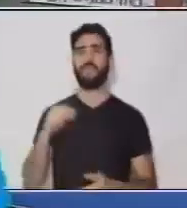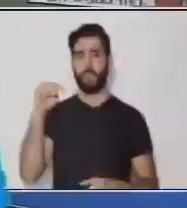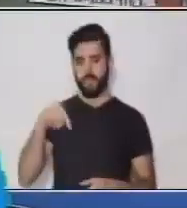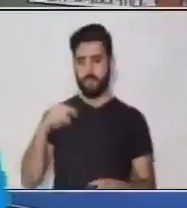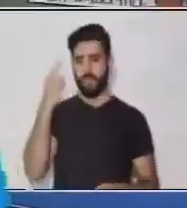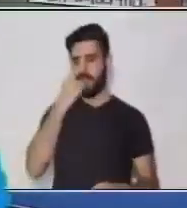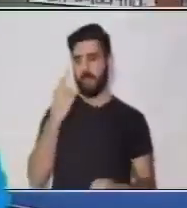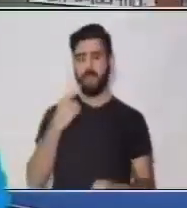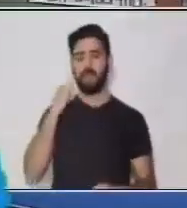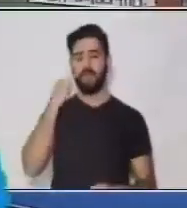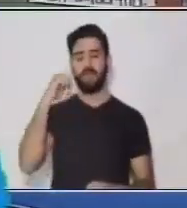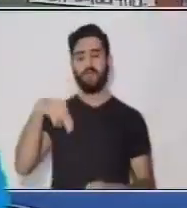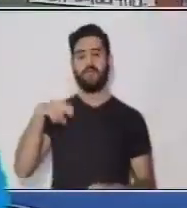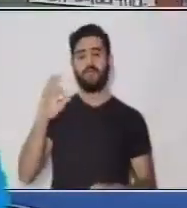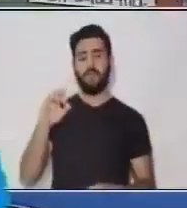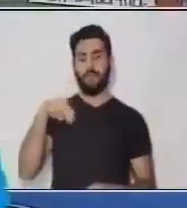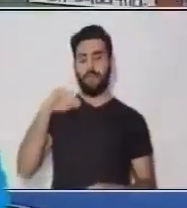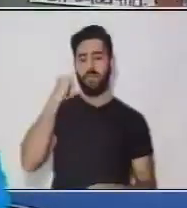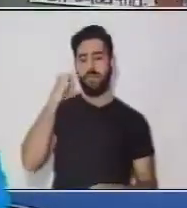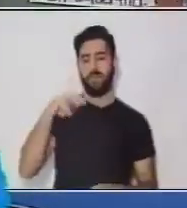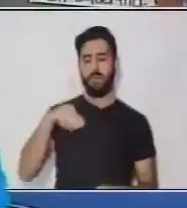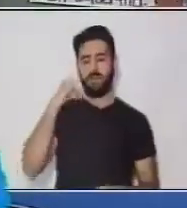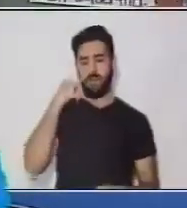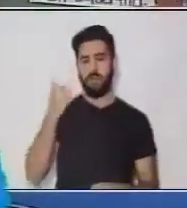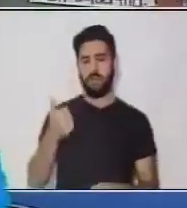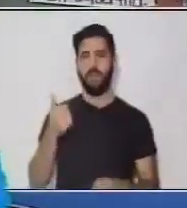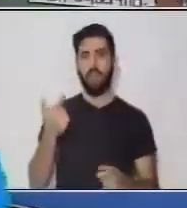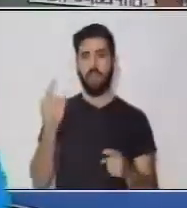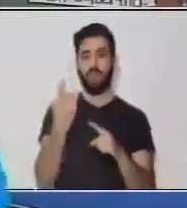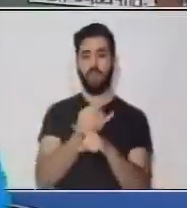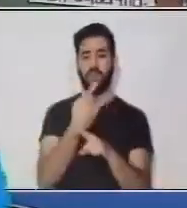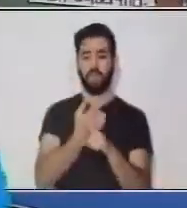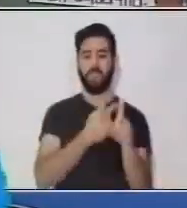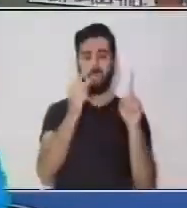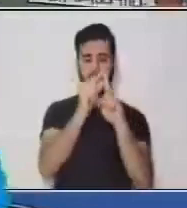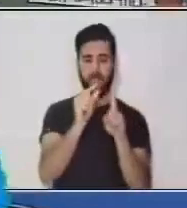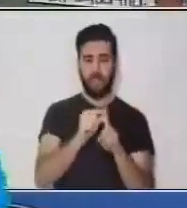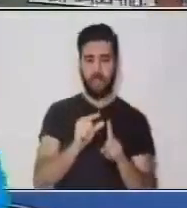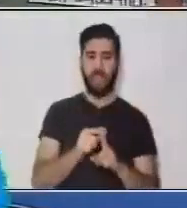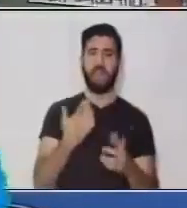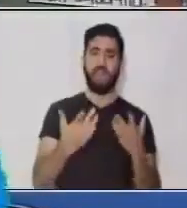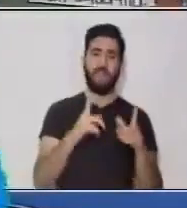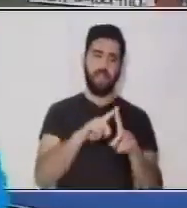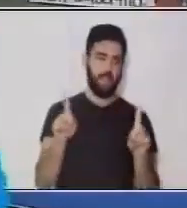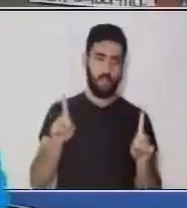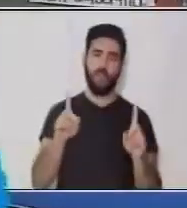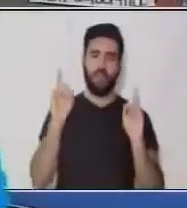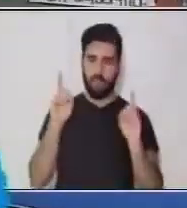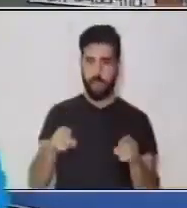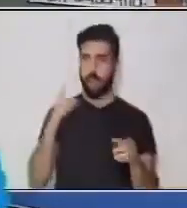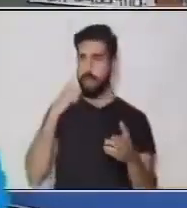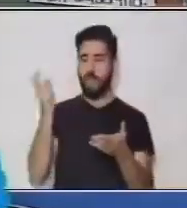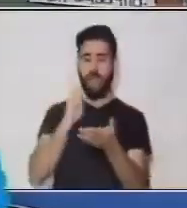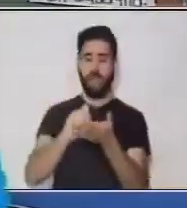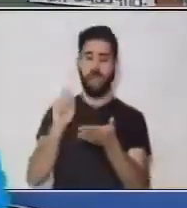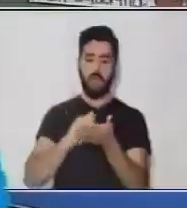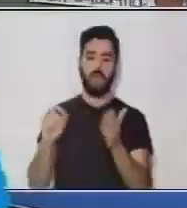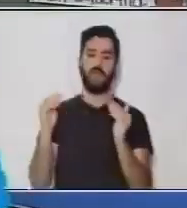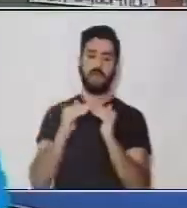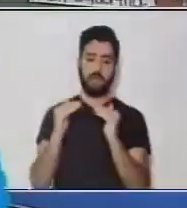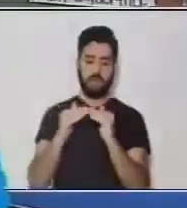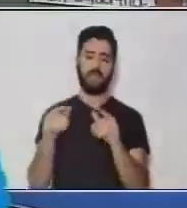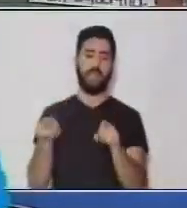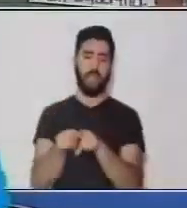nosotros... Con palabras... Que aunque se escriban diferentes... Tienen características... Esenciales... ¿Qué van a hacer? Que